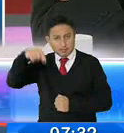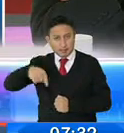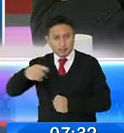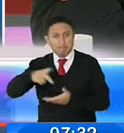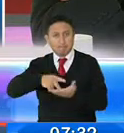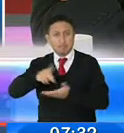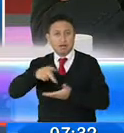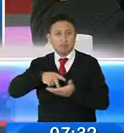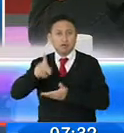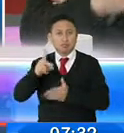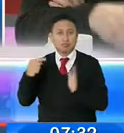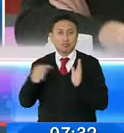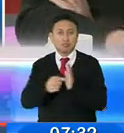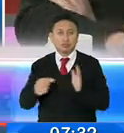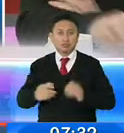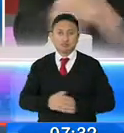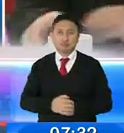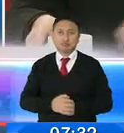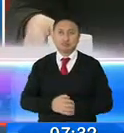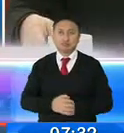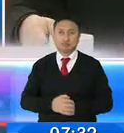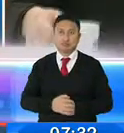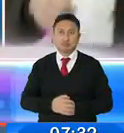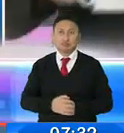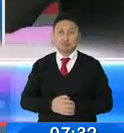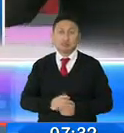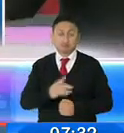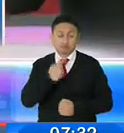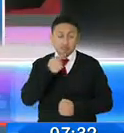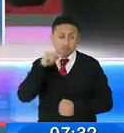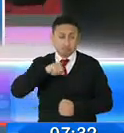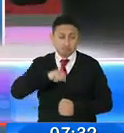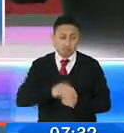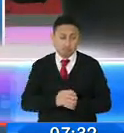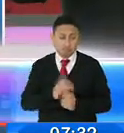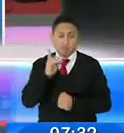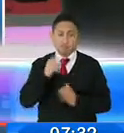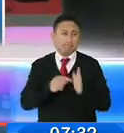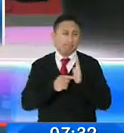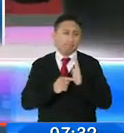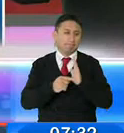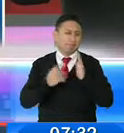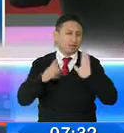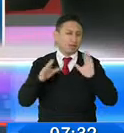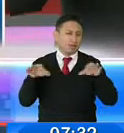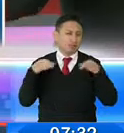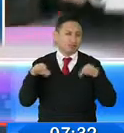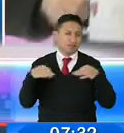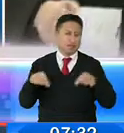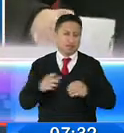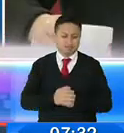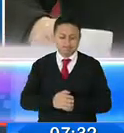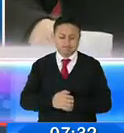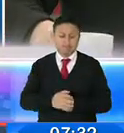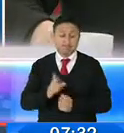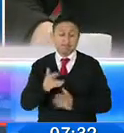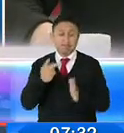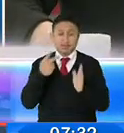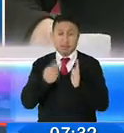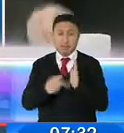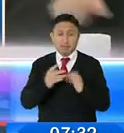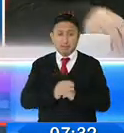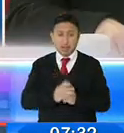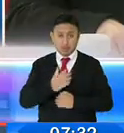el pago de ese impuesto. Básicamente, yo quisiera compartirles un ejemplo simple. ¿Qué pasa si es que yo